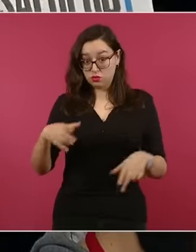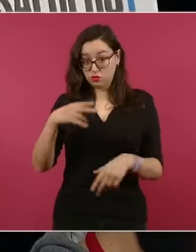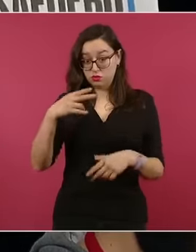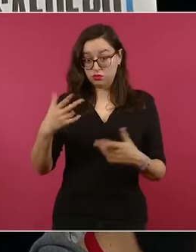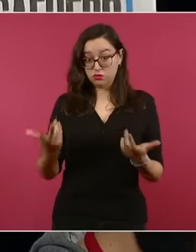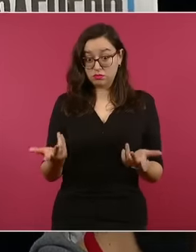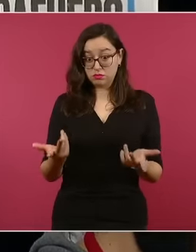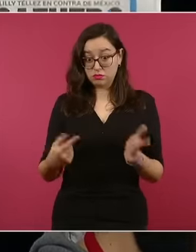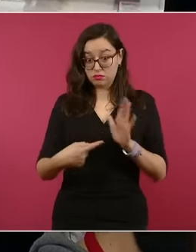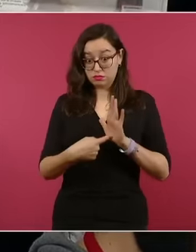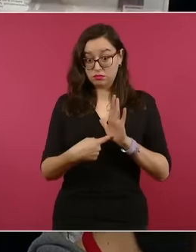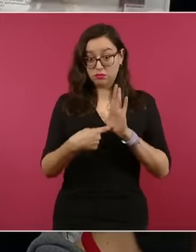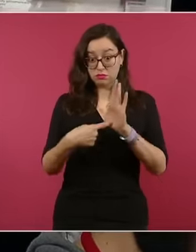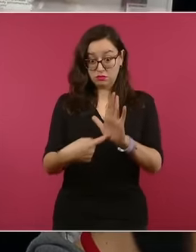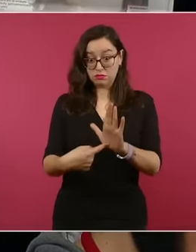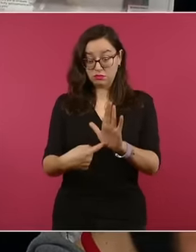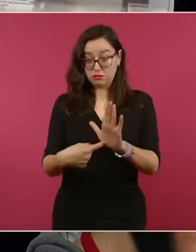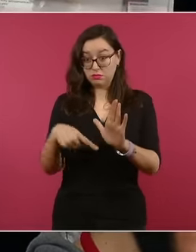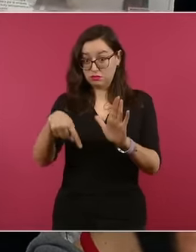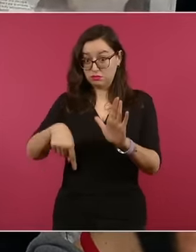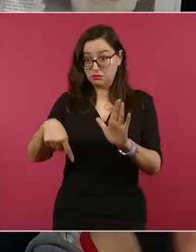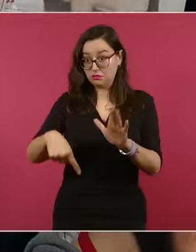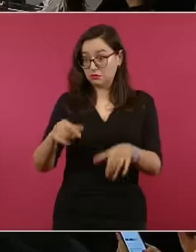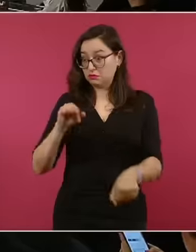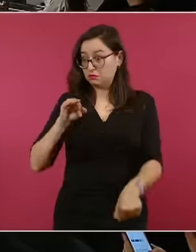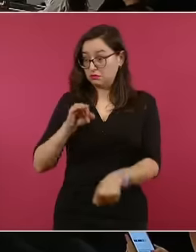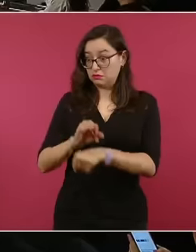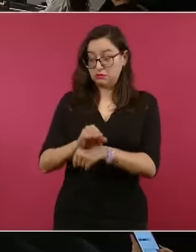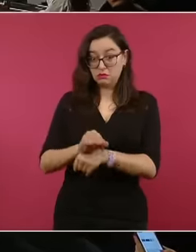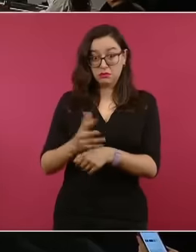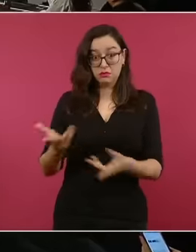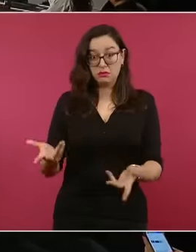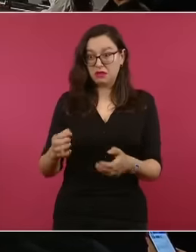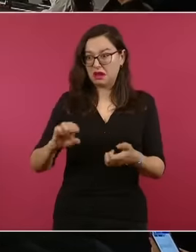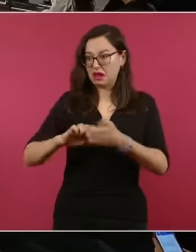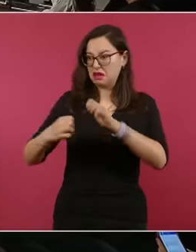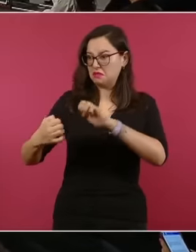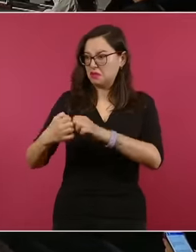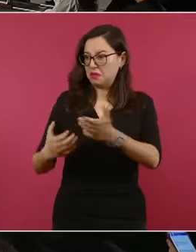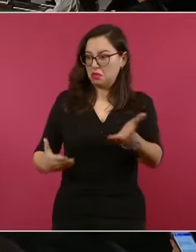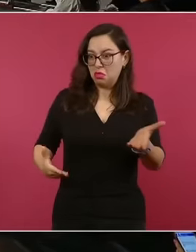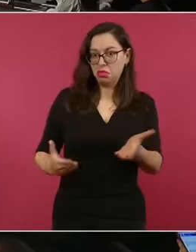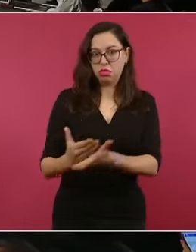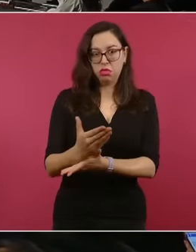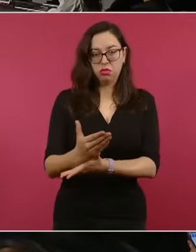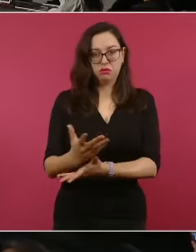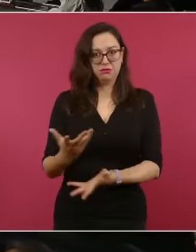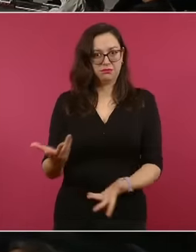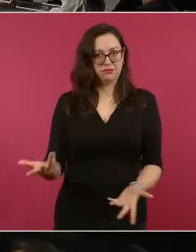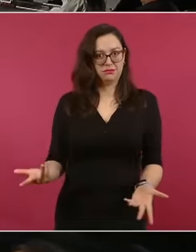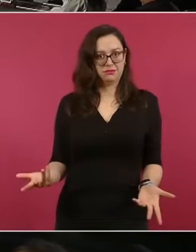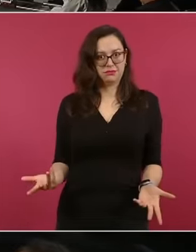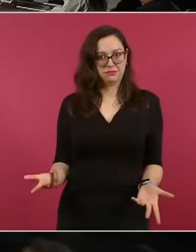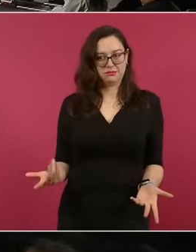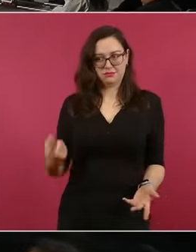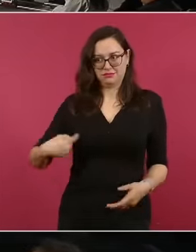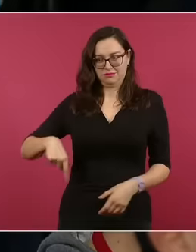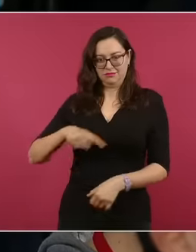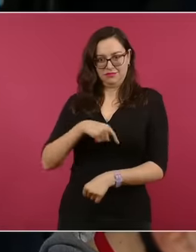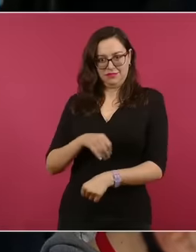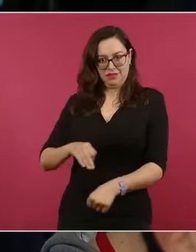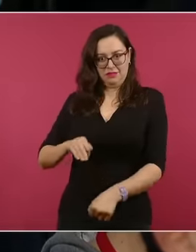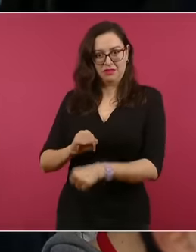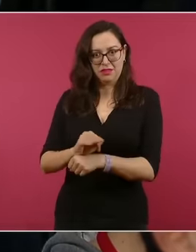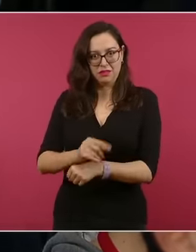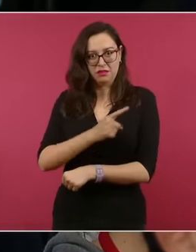Y pues voy a exhibirlo, no voy a mencionar el nombre de la senadora, pero esto es la reflexión sobre este tema tan delicado